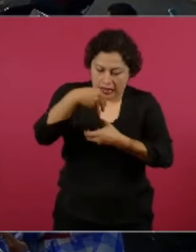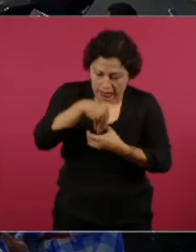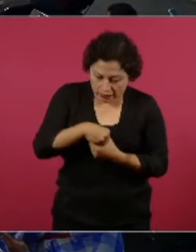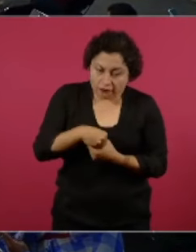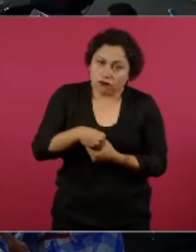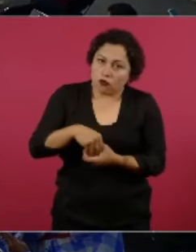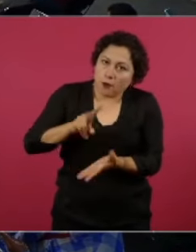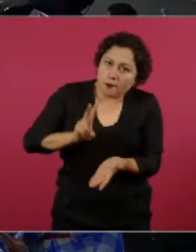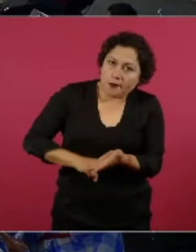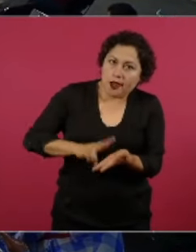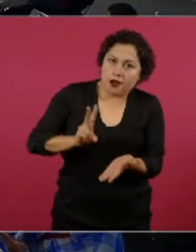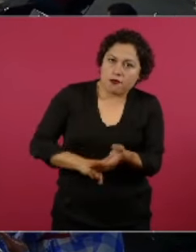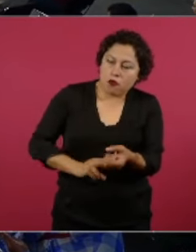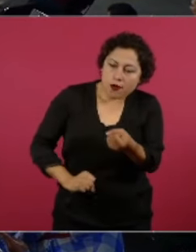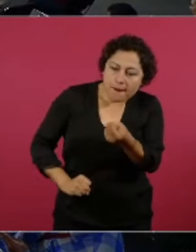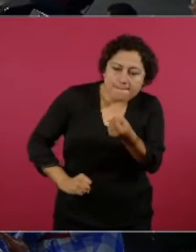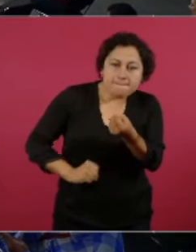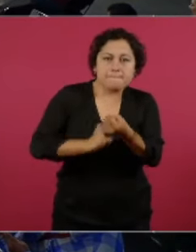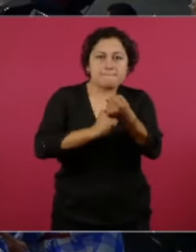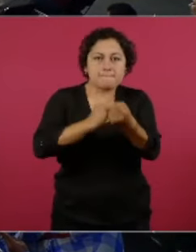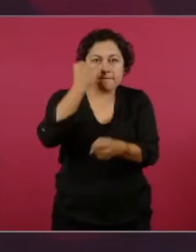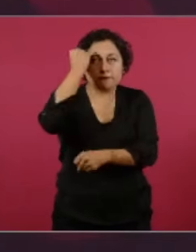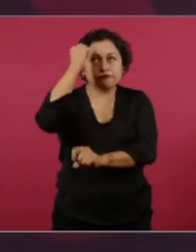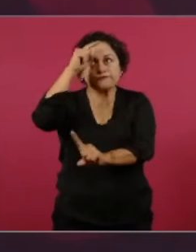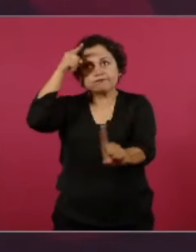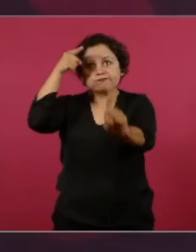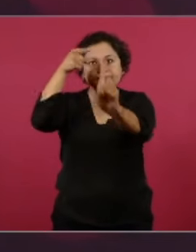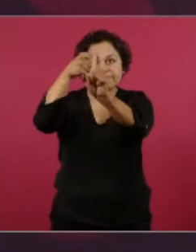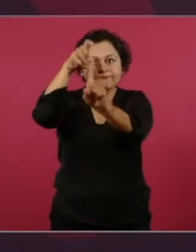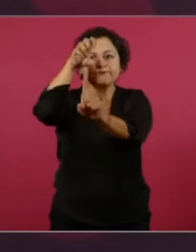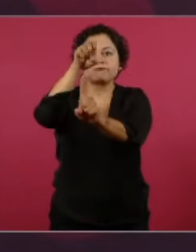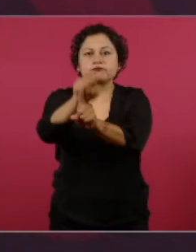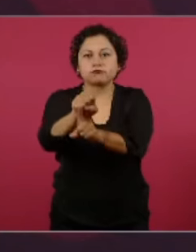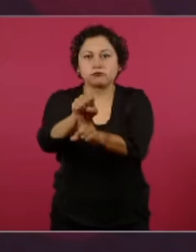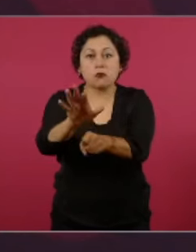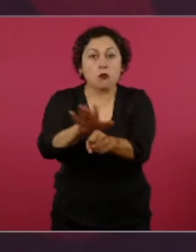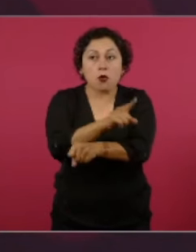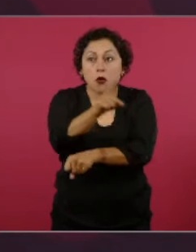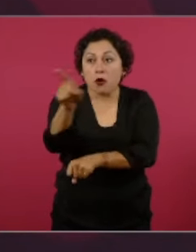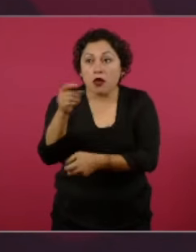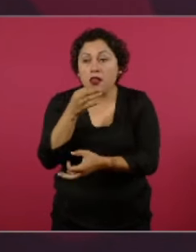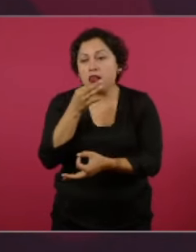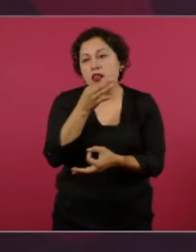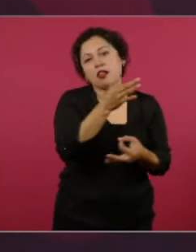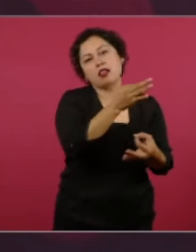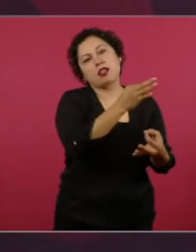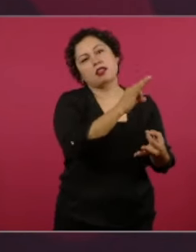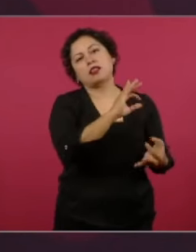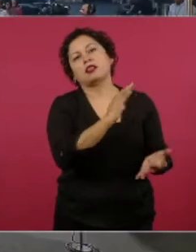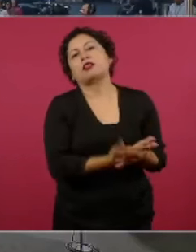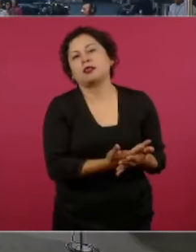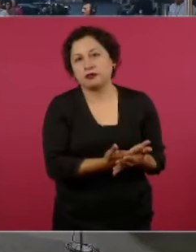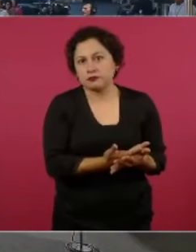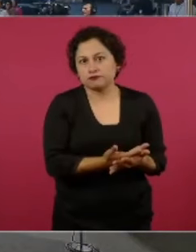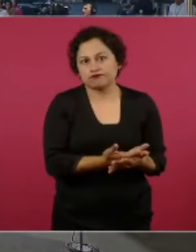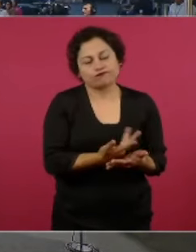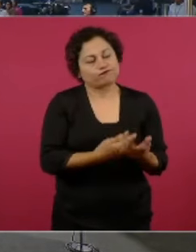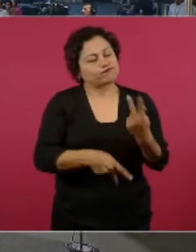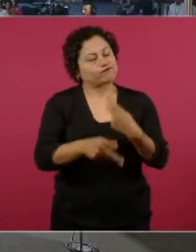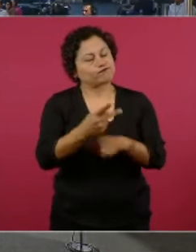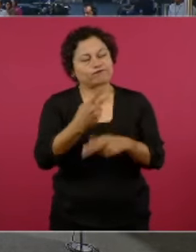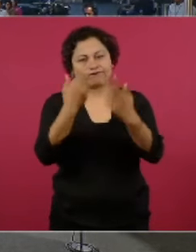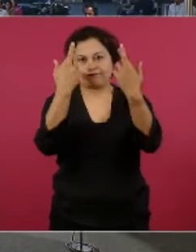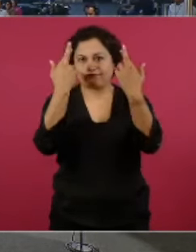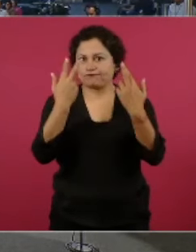lo destruyen a uno por completo. ¿Por qué a día de los que vayan a estar más bien interesados en esta